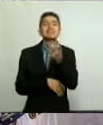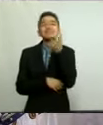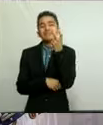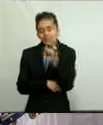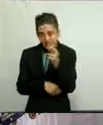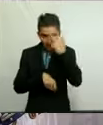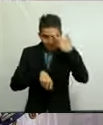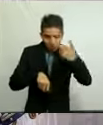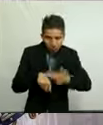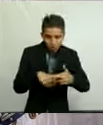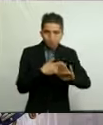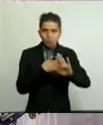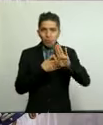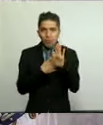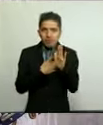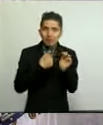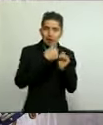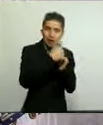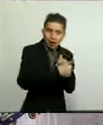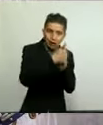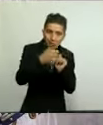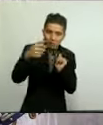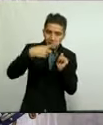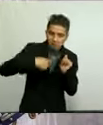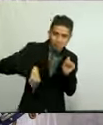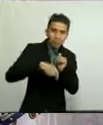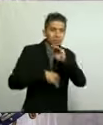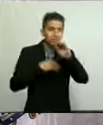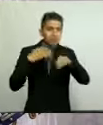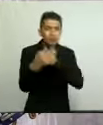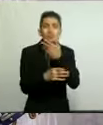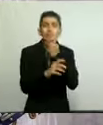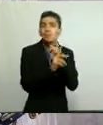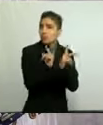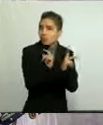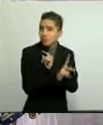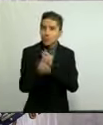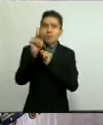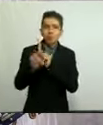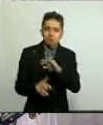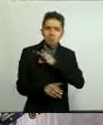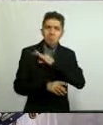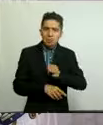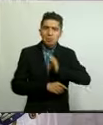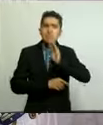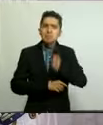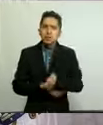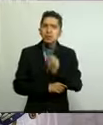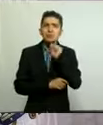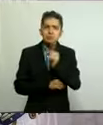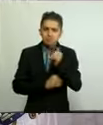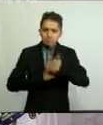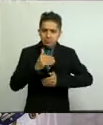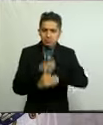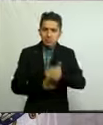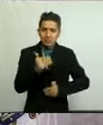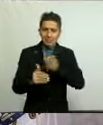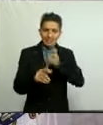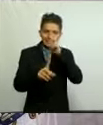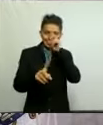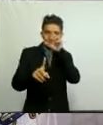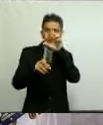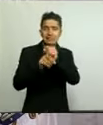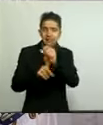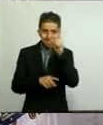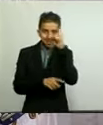compromiso, la acción consciente de todas y de todos nos permitirá transitar este reto difícil.